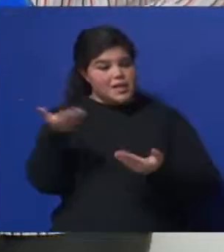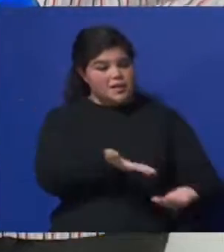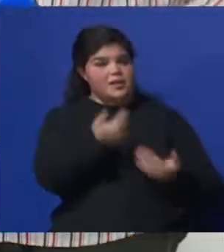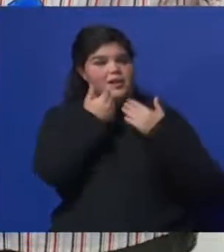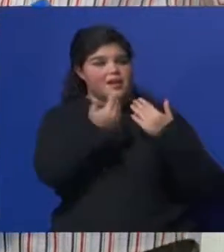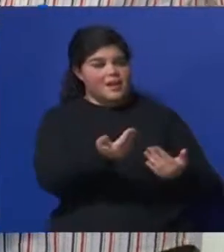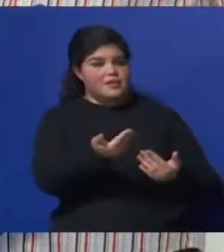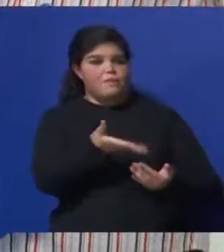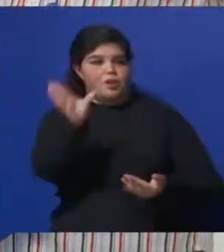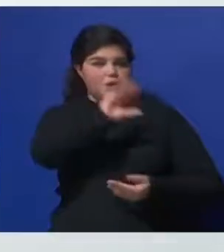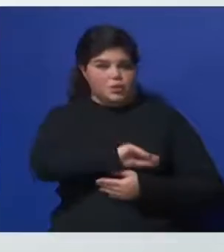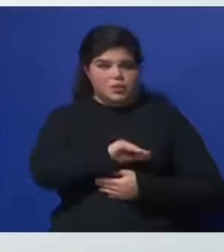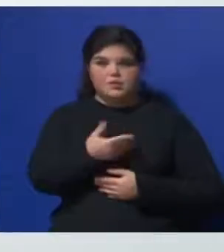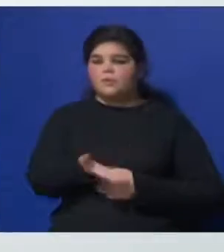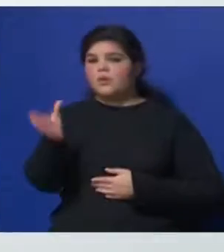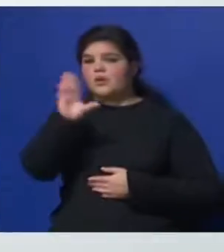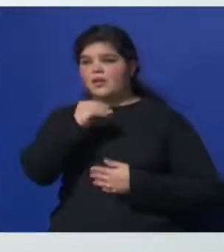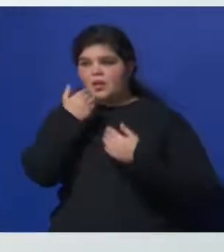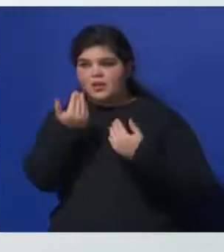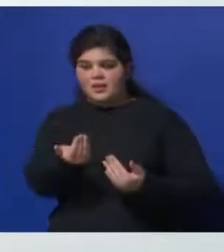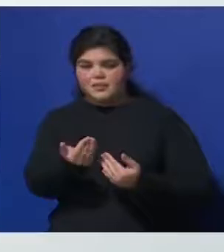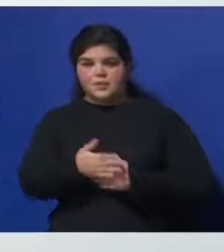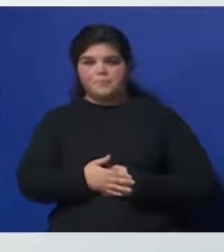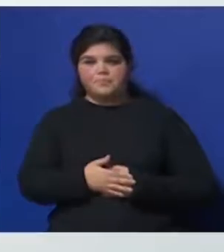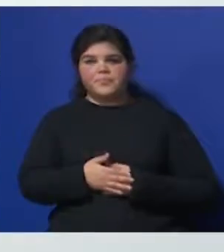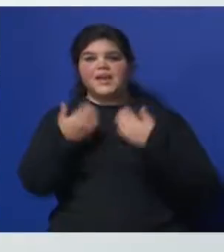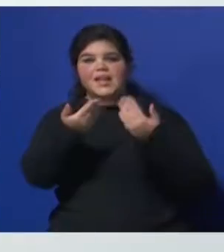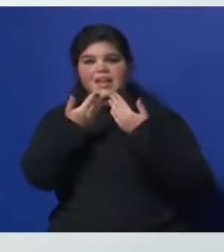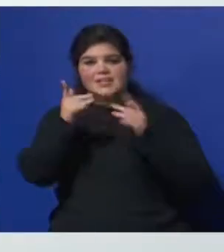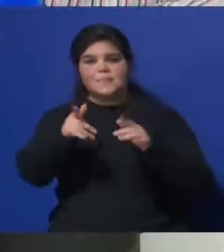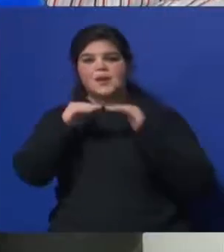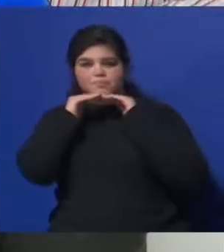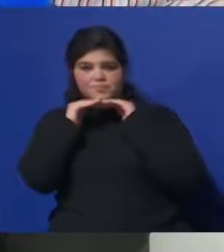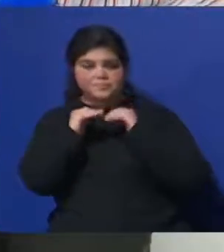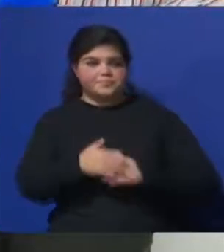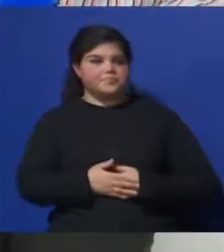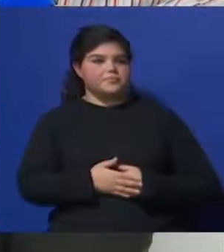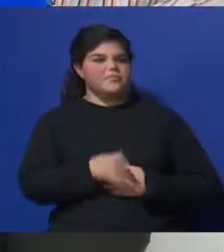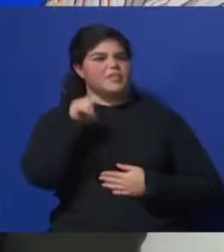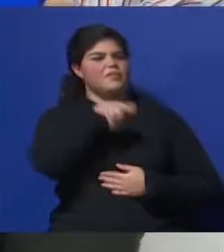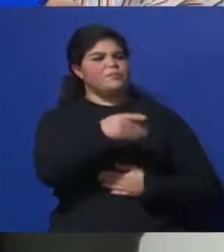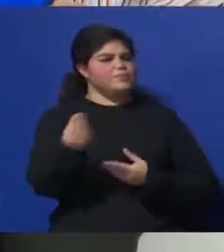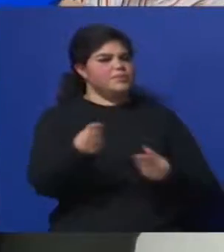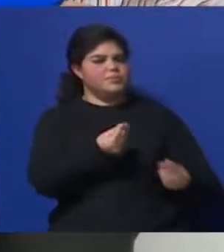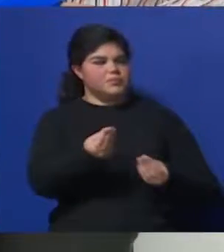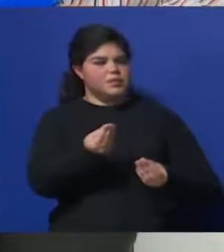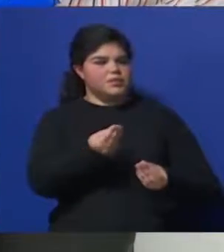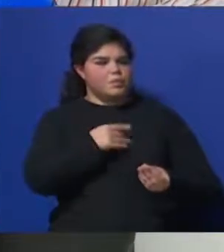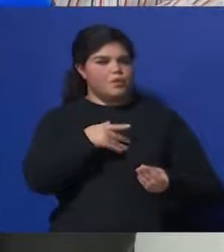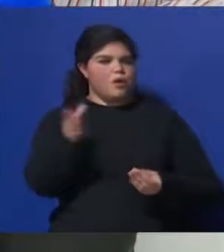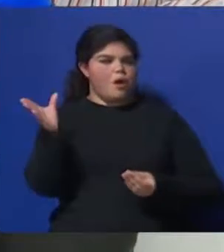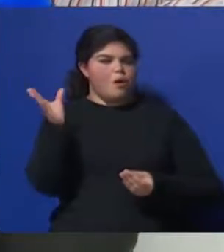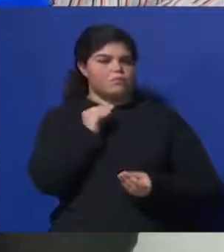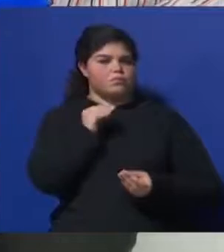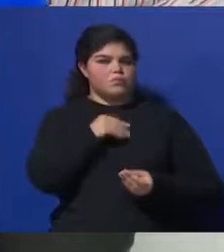buenas noches y gracias por venir Bueno, muchas gracias, muchas gracias a la audiencia Por favor, ¿qué te pasa y qué te surge a vos cuando escuchás este caso? Y que esta